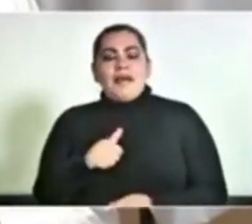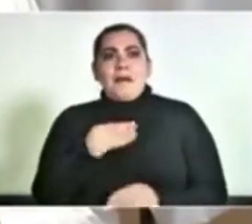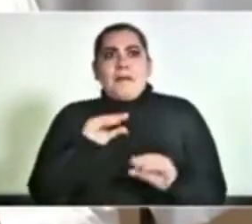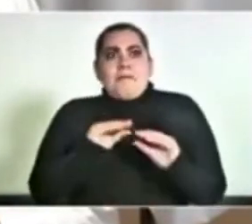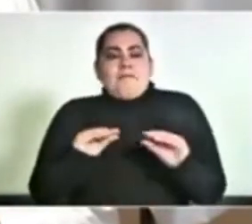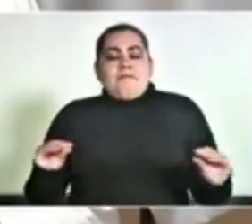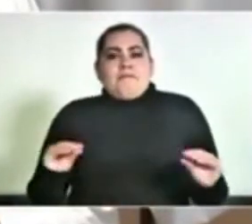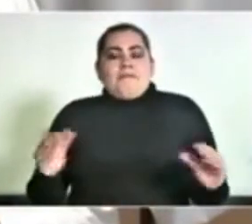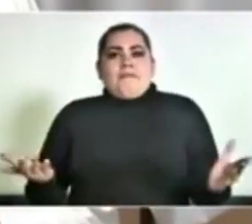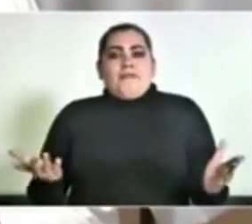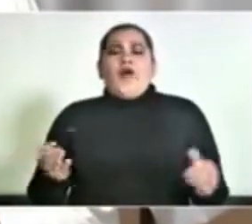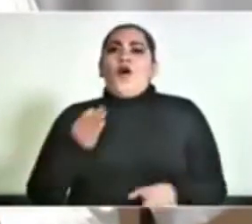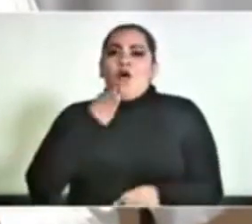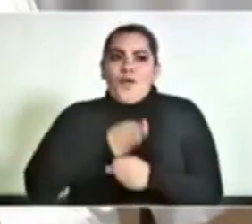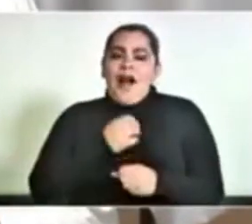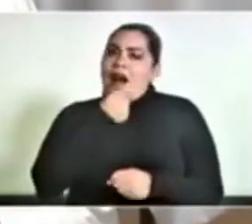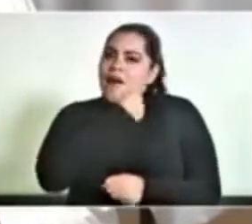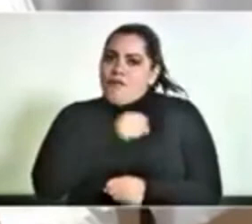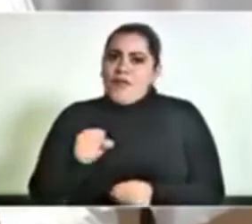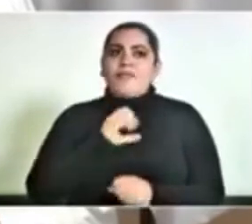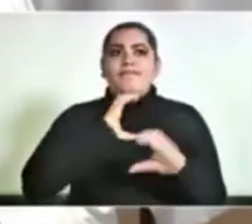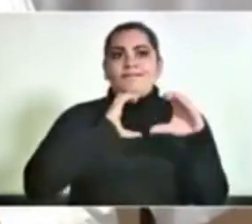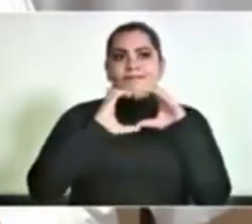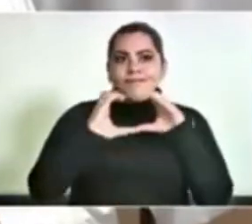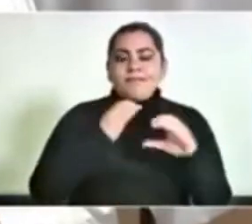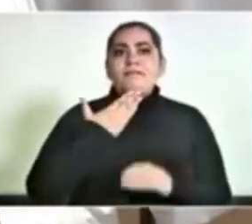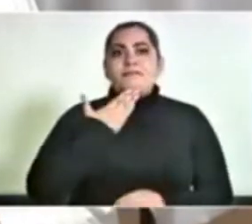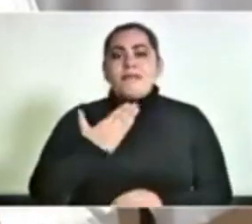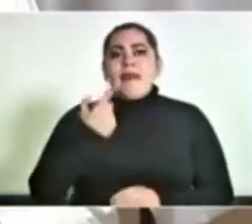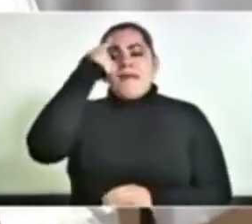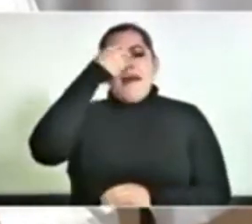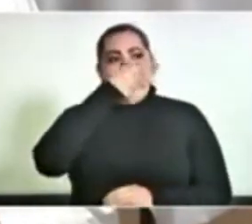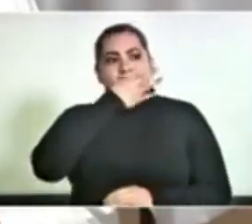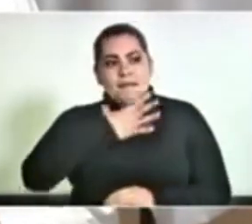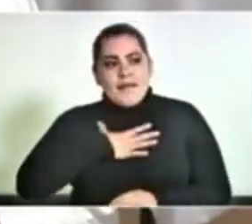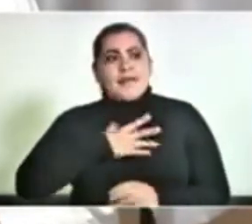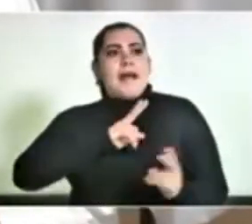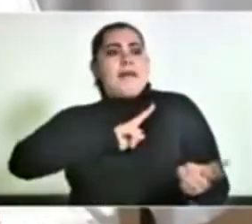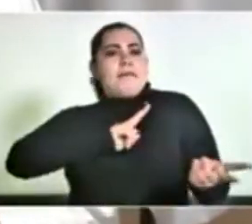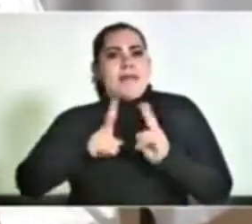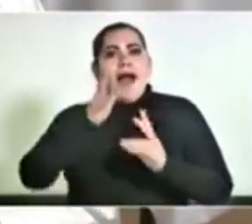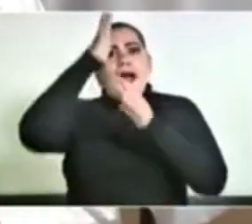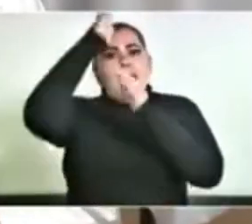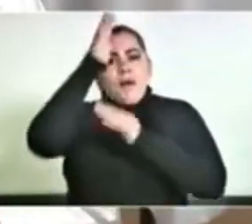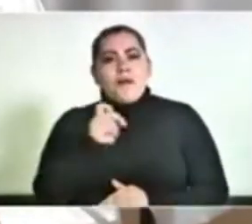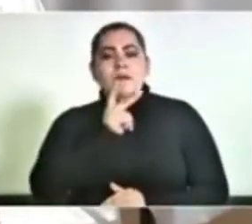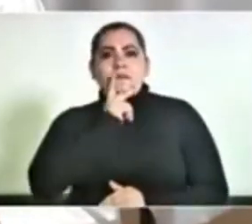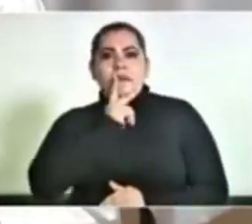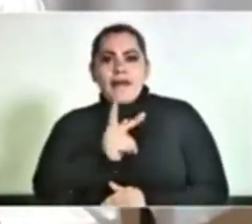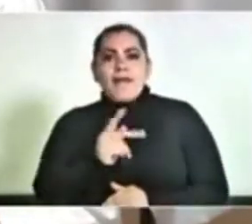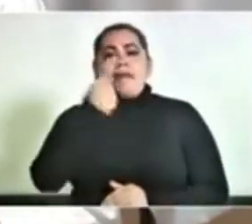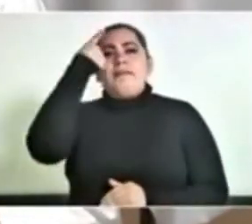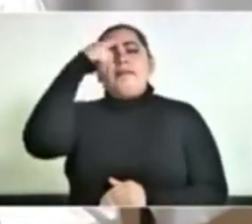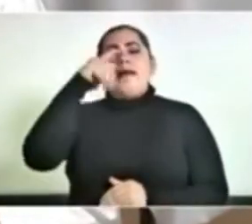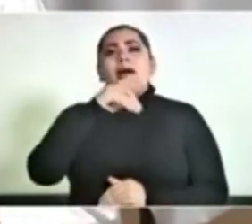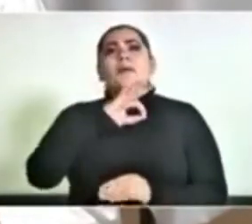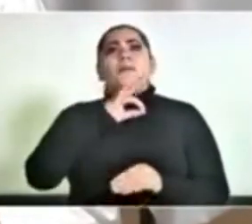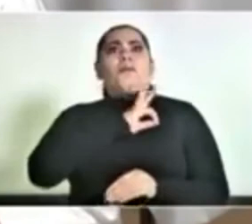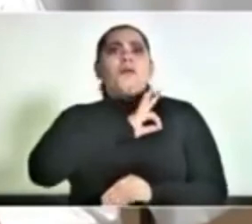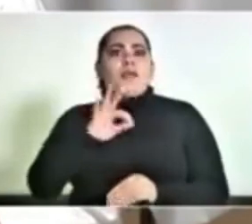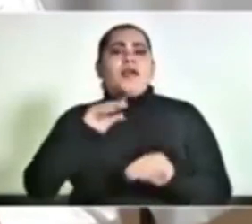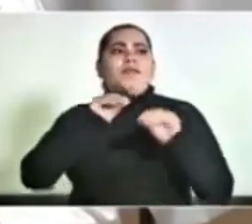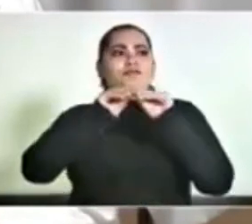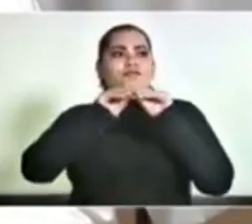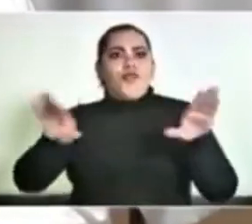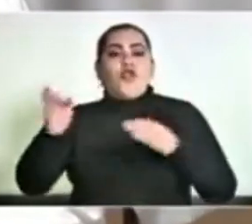Entonces vamos a tratar de resolverlo, platicando, acomodando la forma